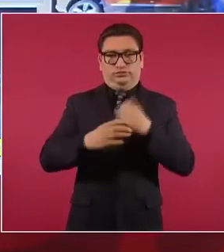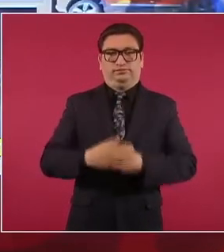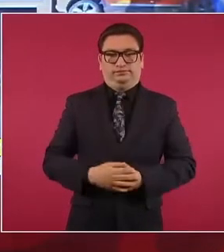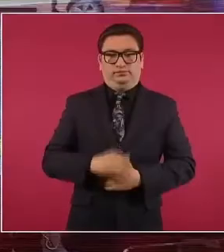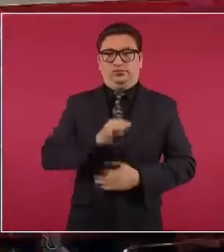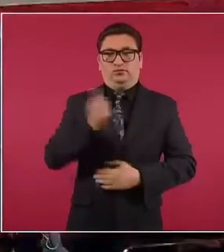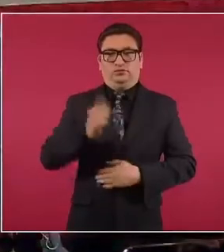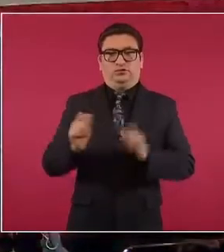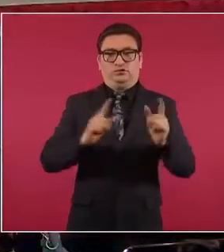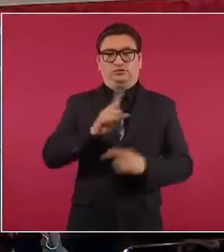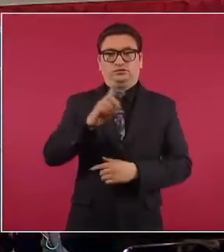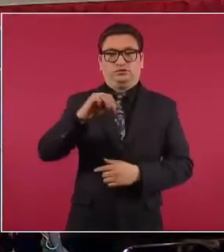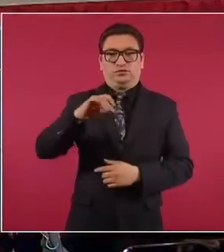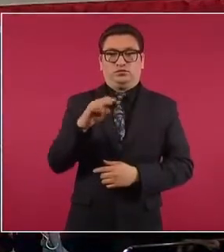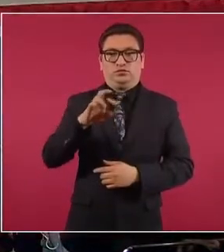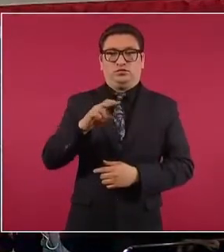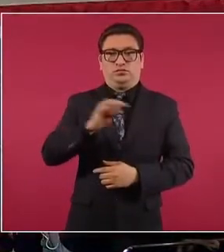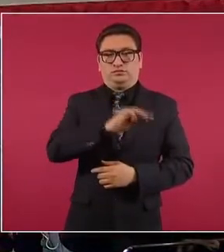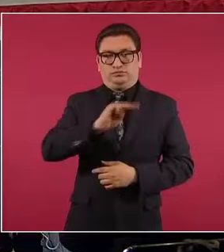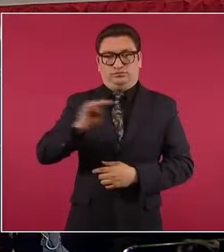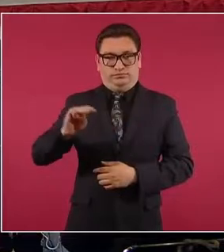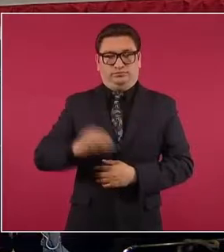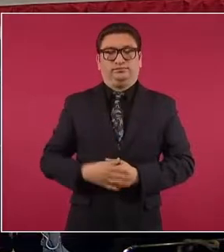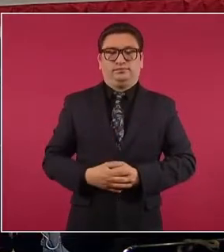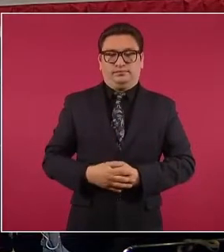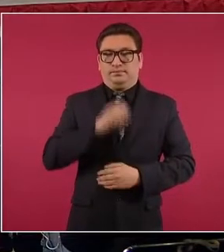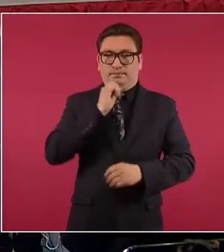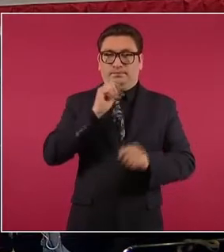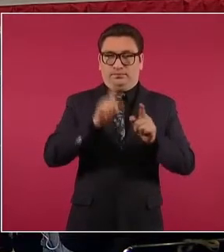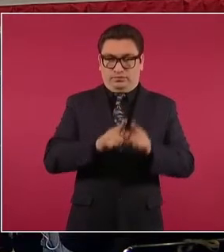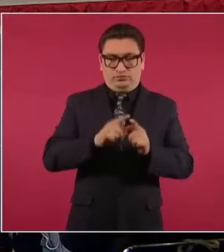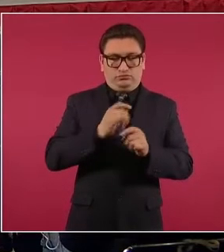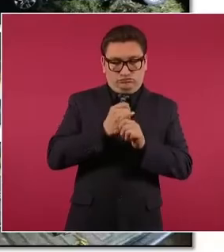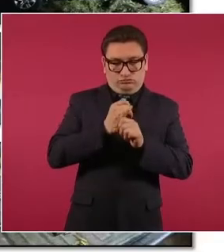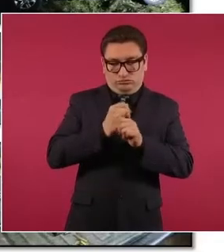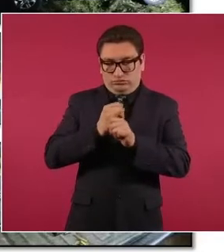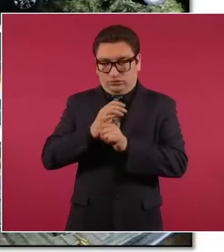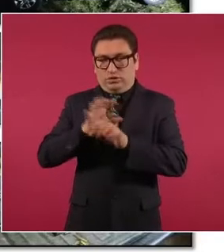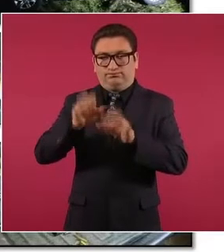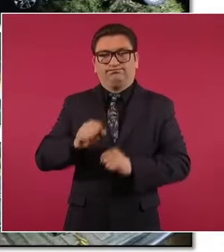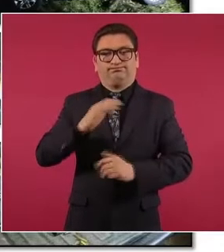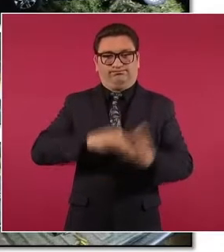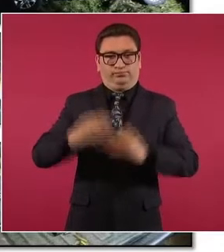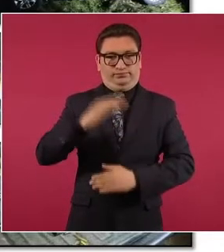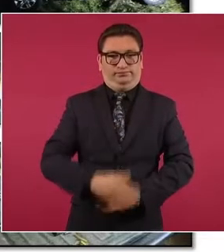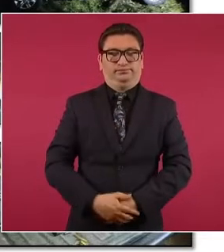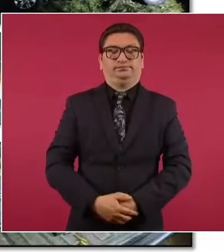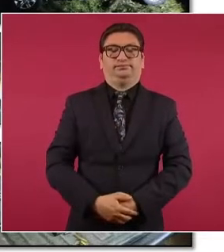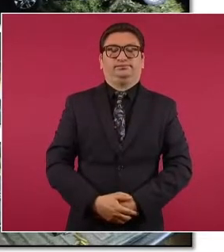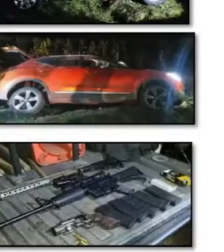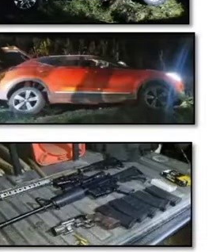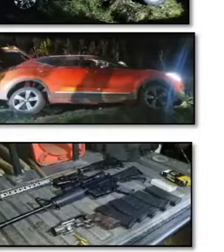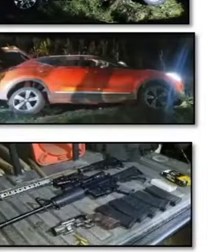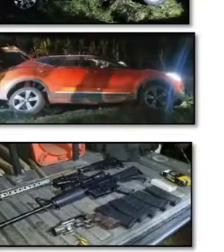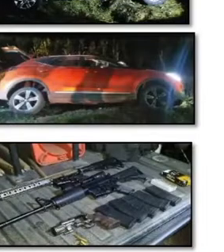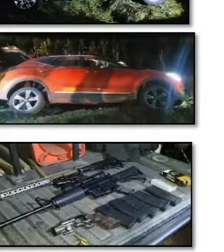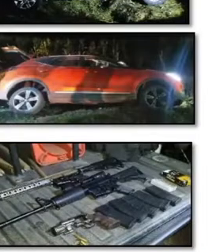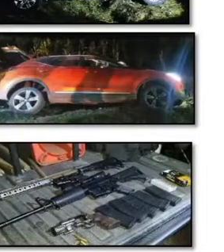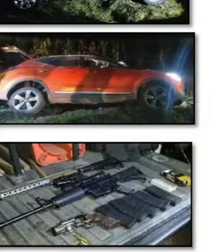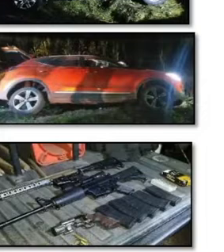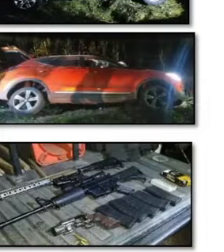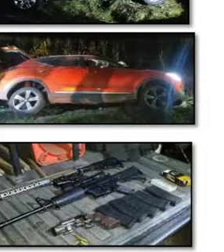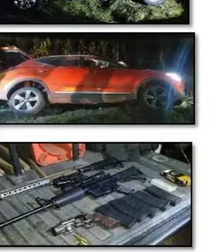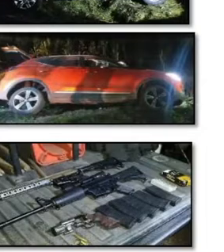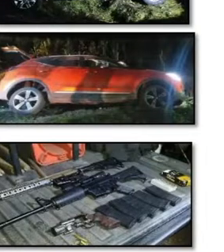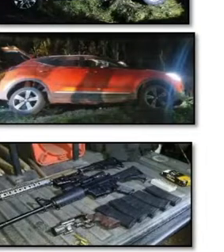Siguiente. En Zamora, Michoacán, también en una operación exitosa, cuatro personas detenidas con